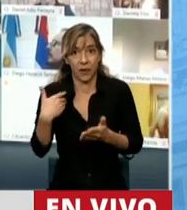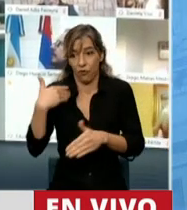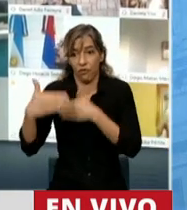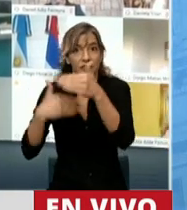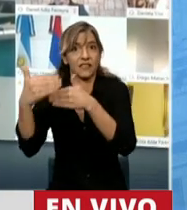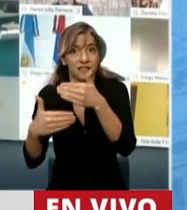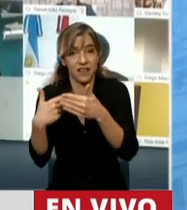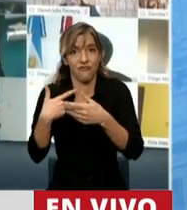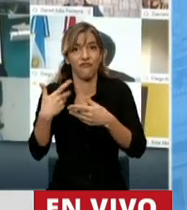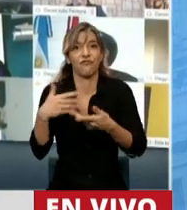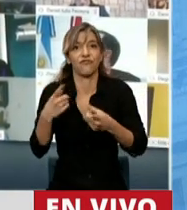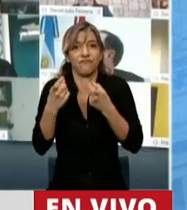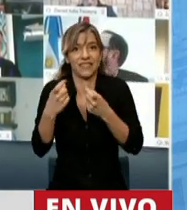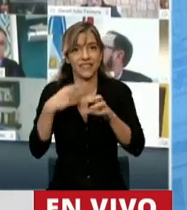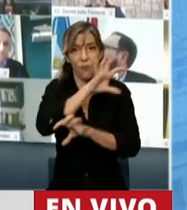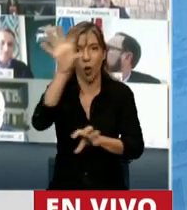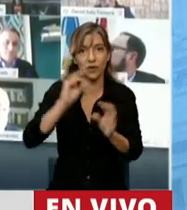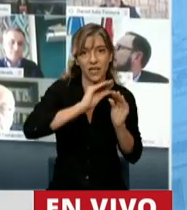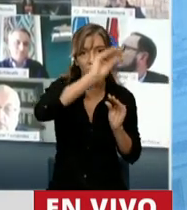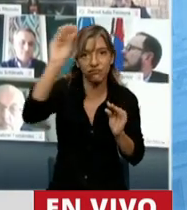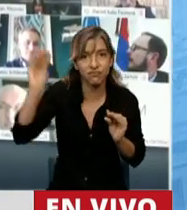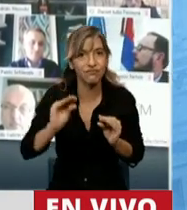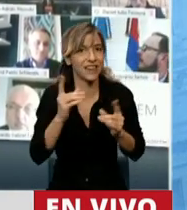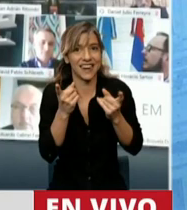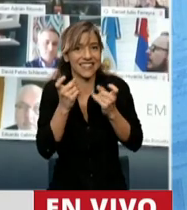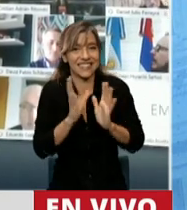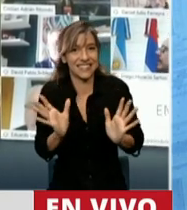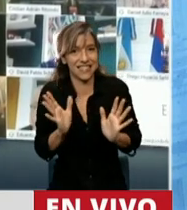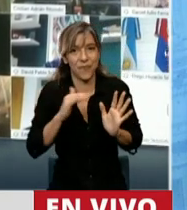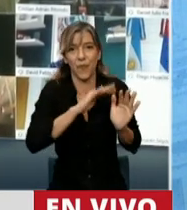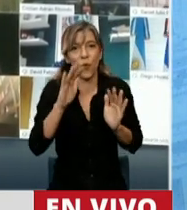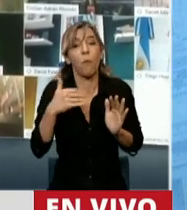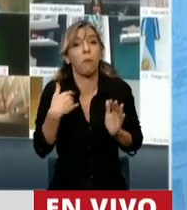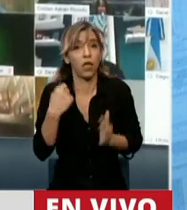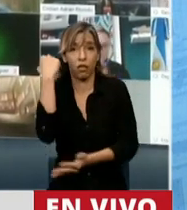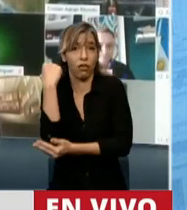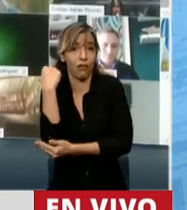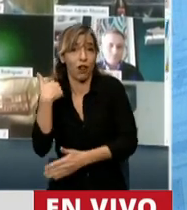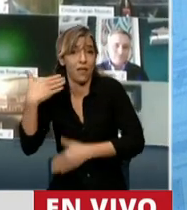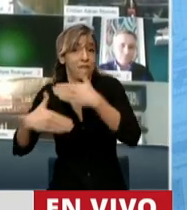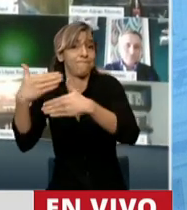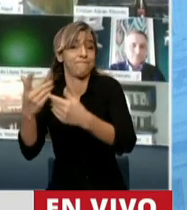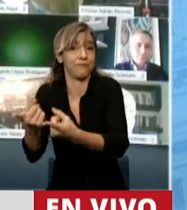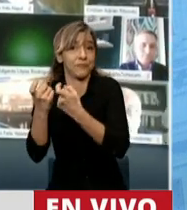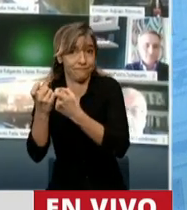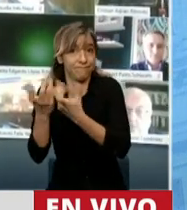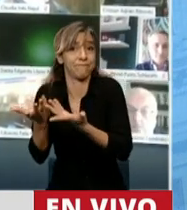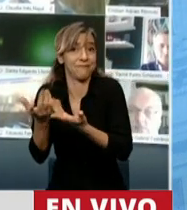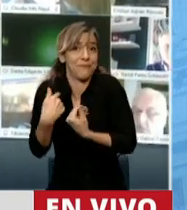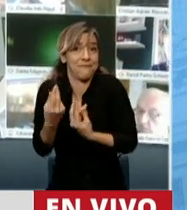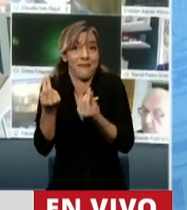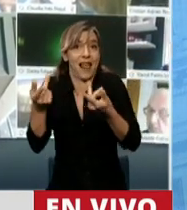norte vuelve a difuminarse. Pero también es cierto que sin crecimiento económico, sin generación de riqueza,